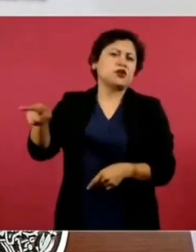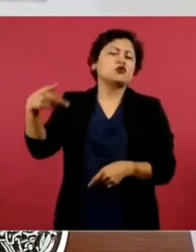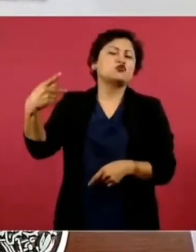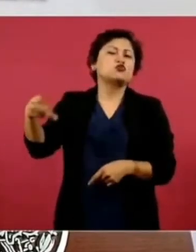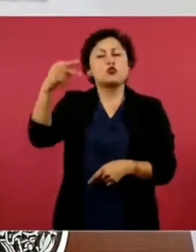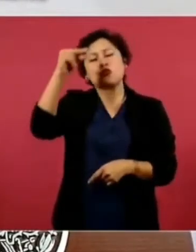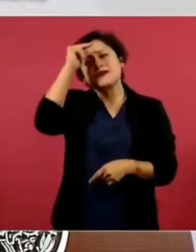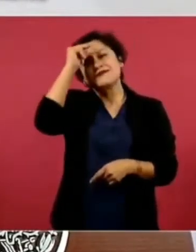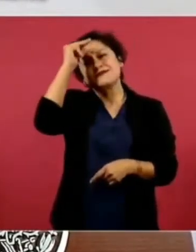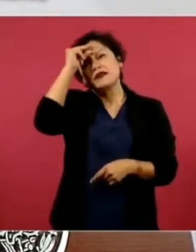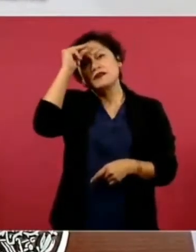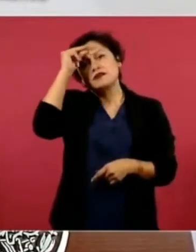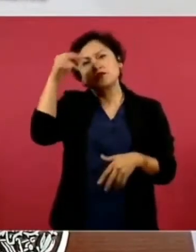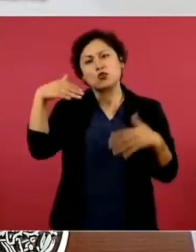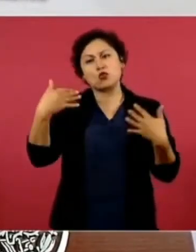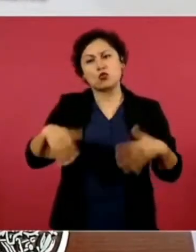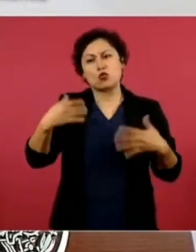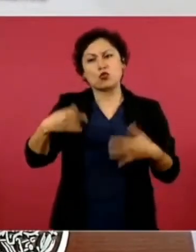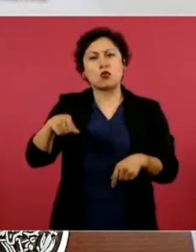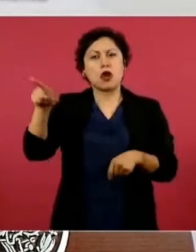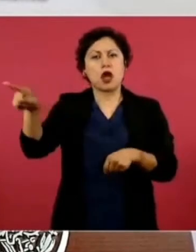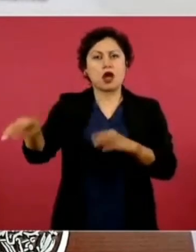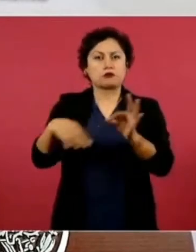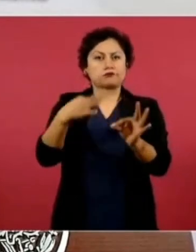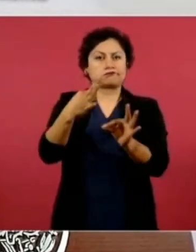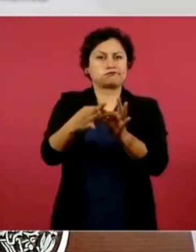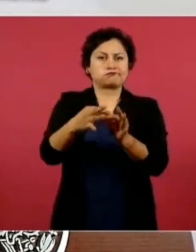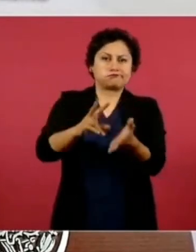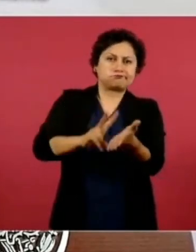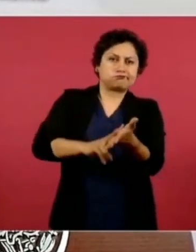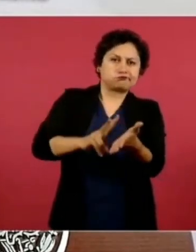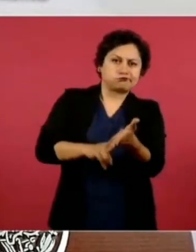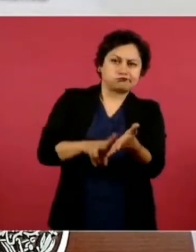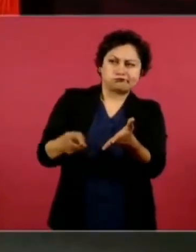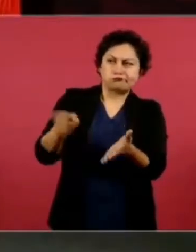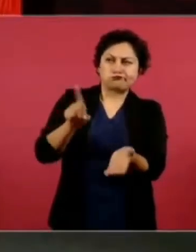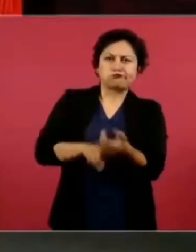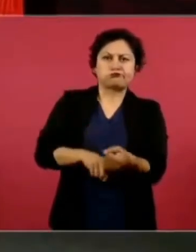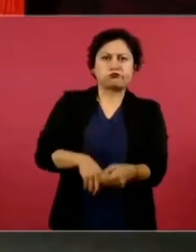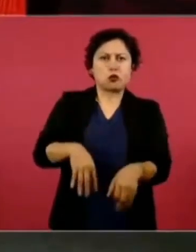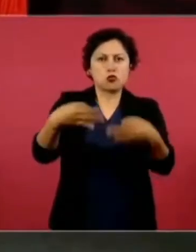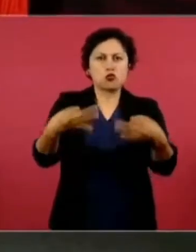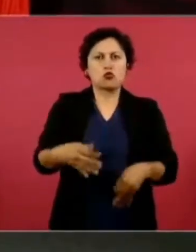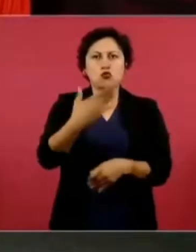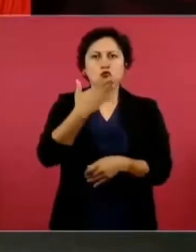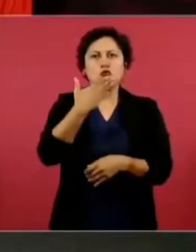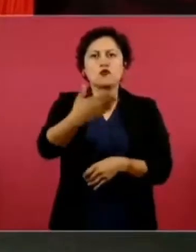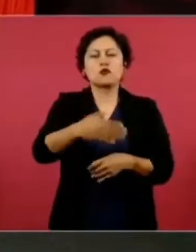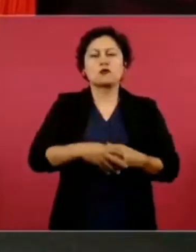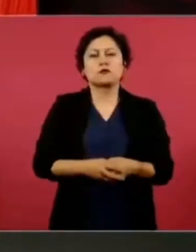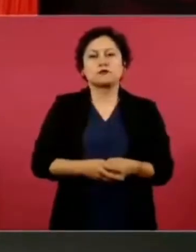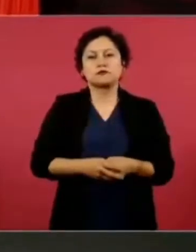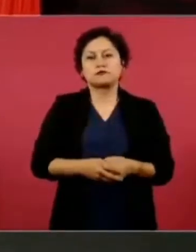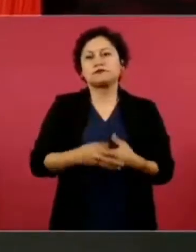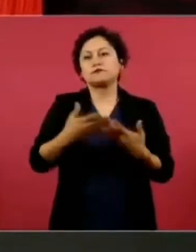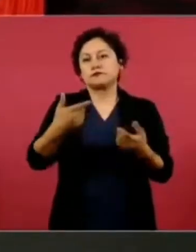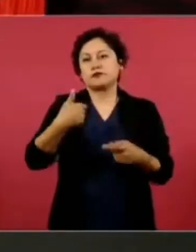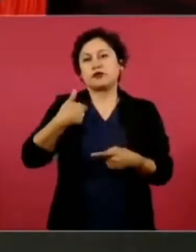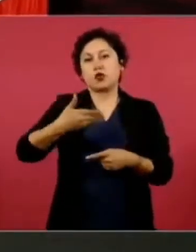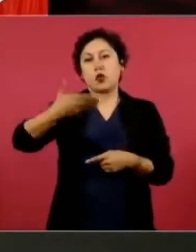con convicciones, con principios. Lo dije en Sayula,